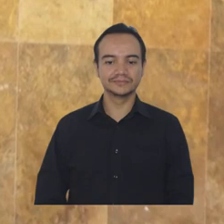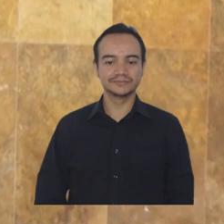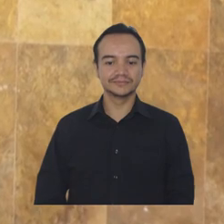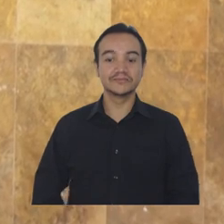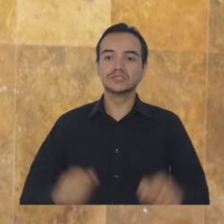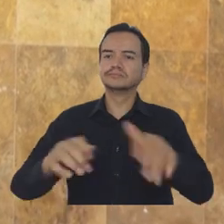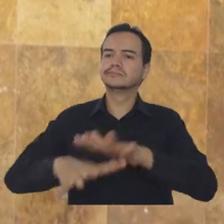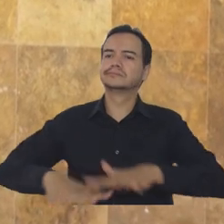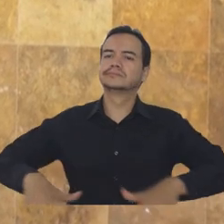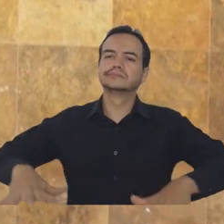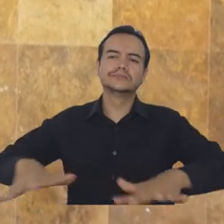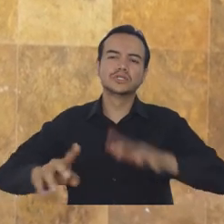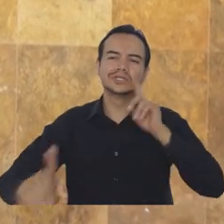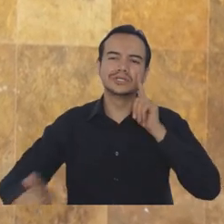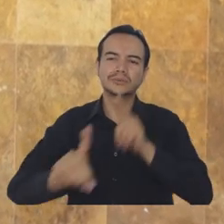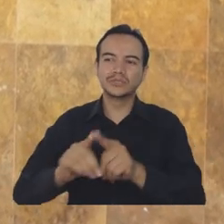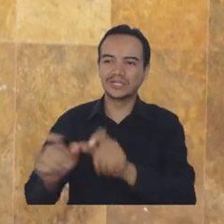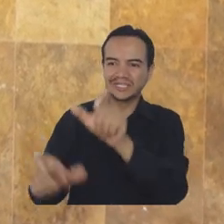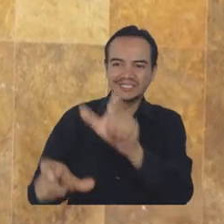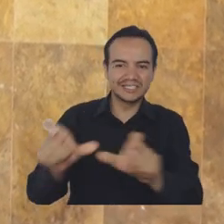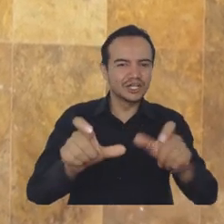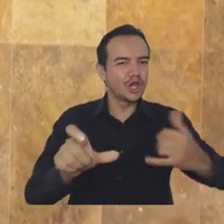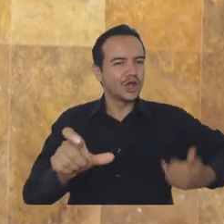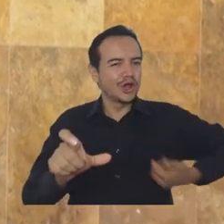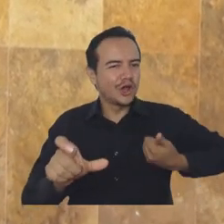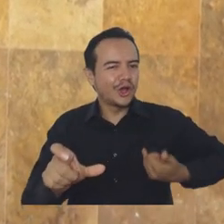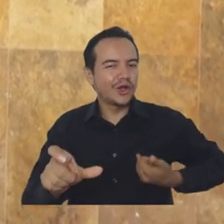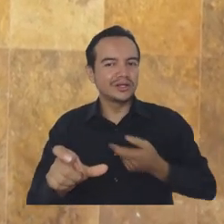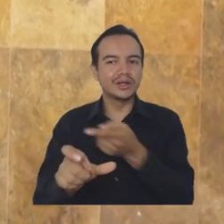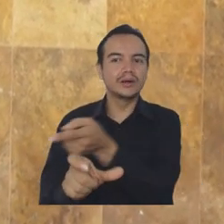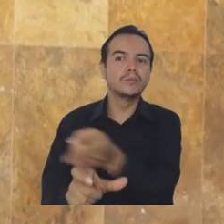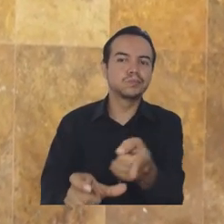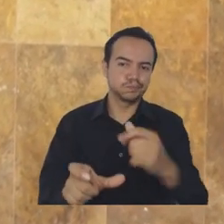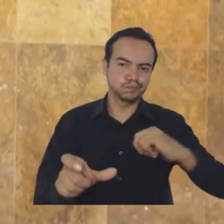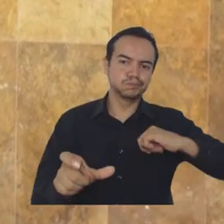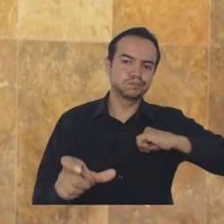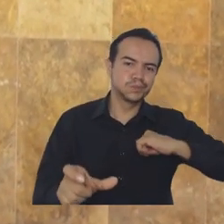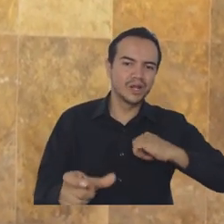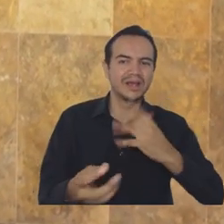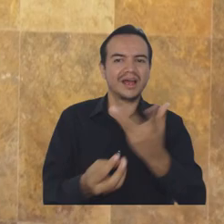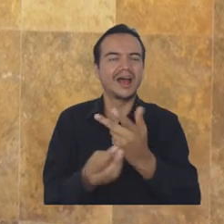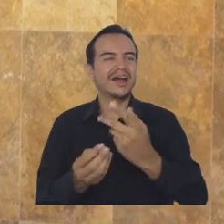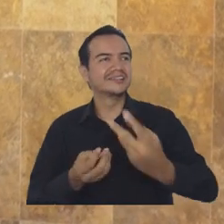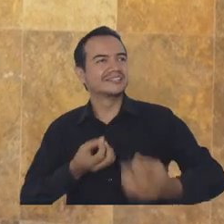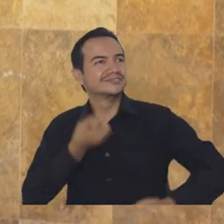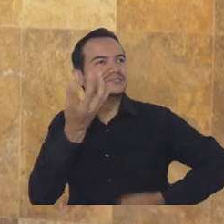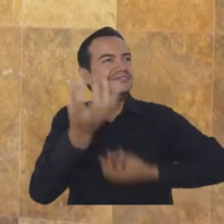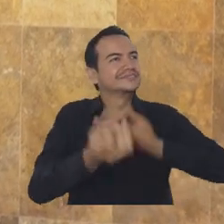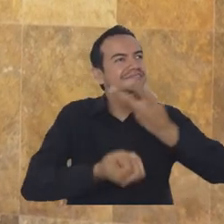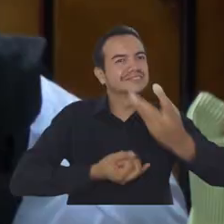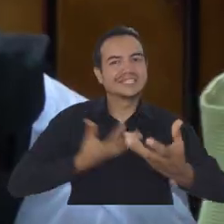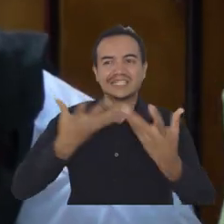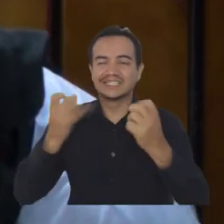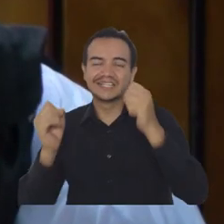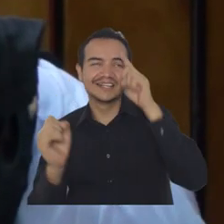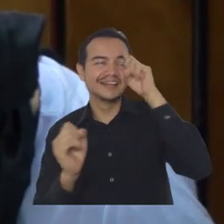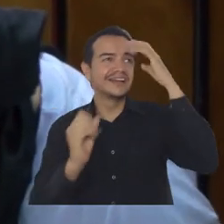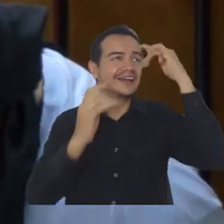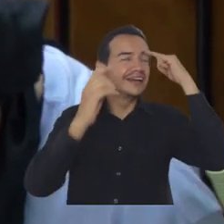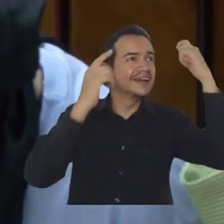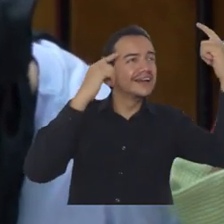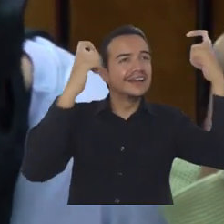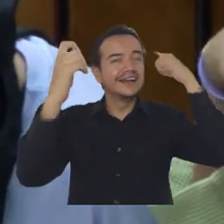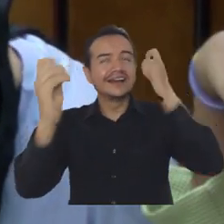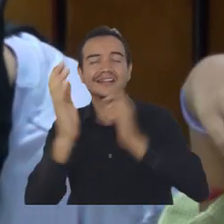Y es un espacio para que los estudiantes, para que los jóvenes que son artistas, que tienen sueños, que quieren comunicar y